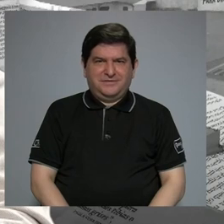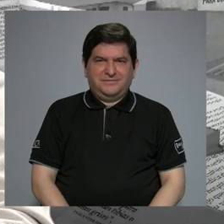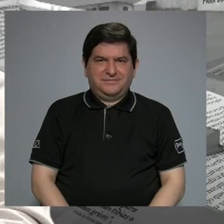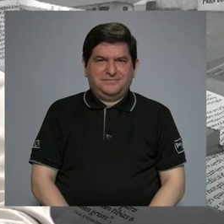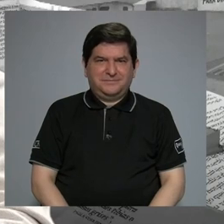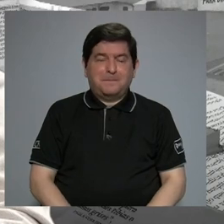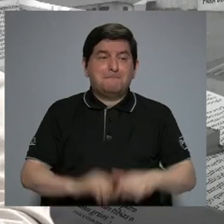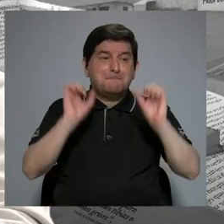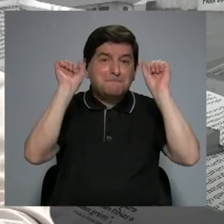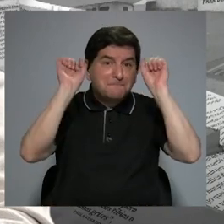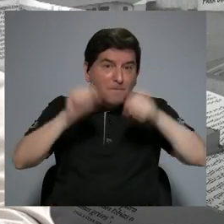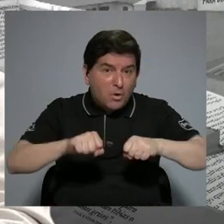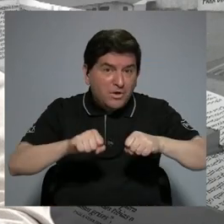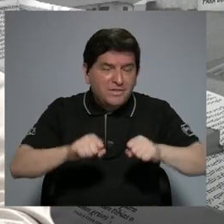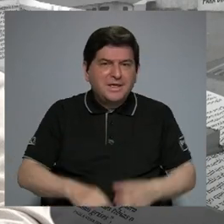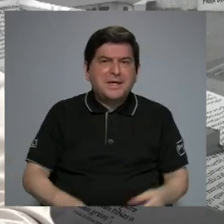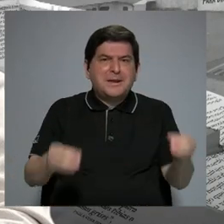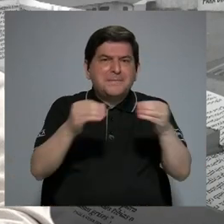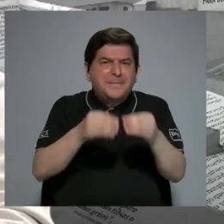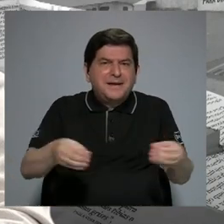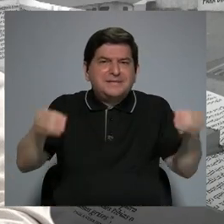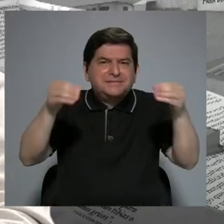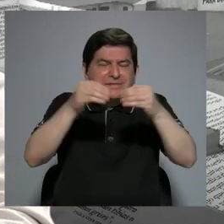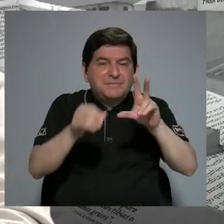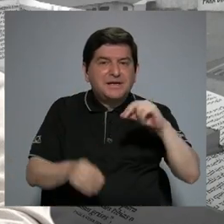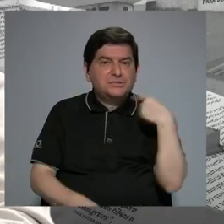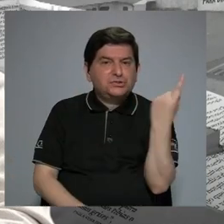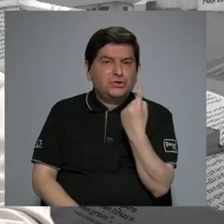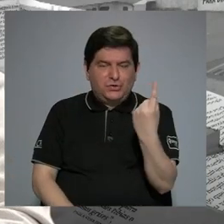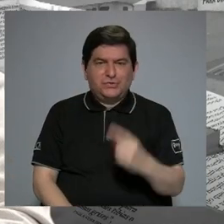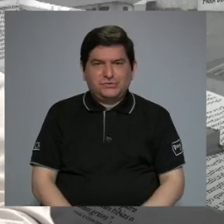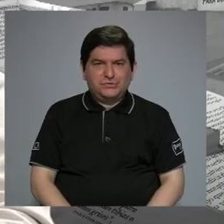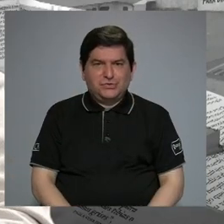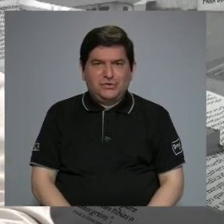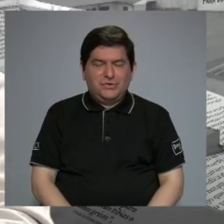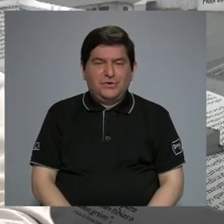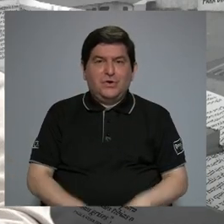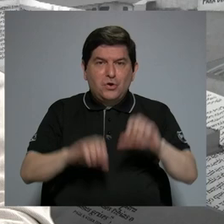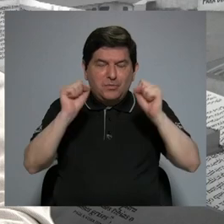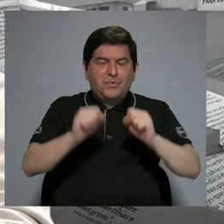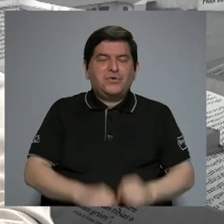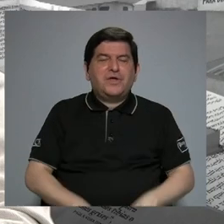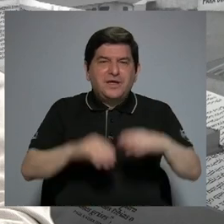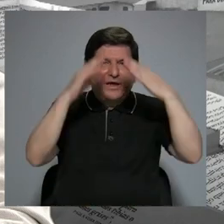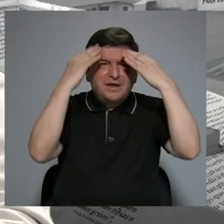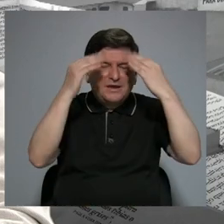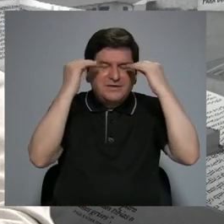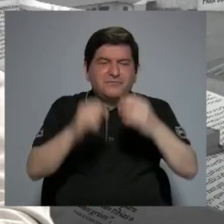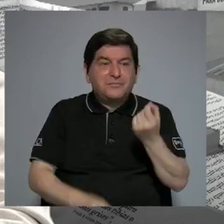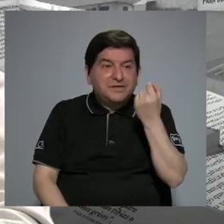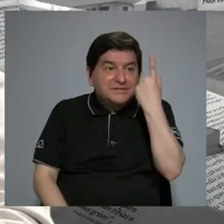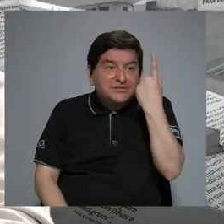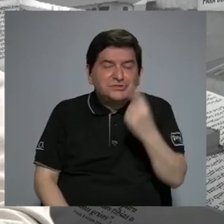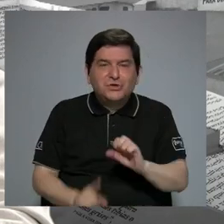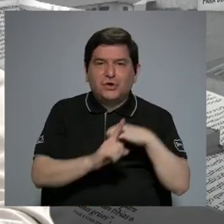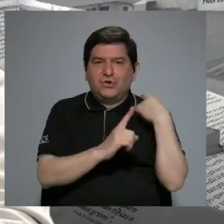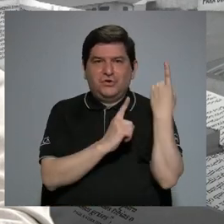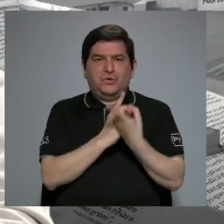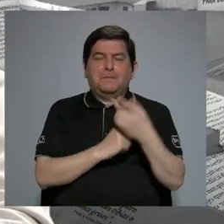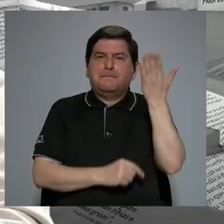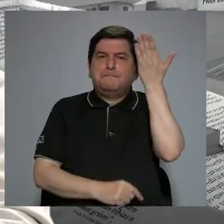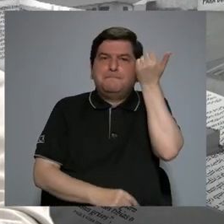llegar más y más y no solo llegar, llegar con información aterrizada a la sociedad. ¿Por qué?